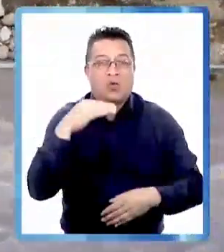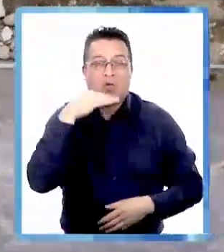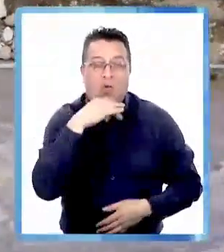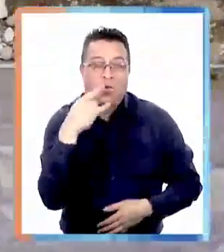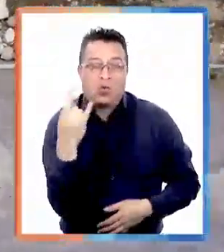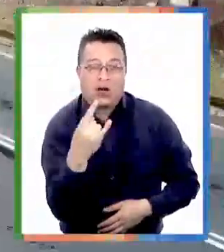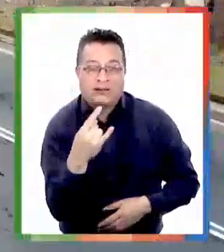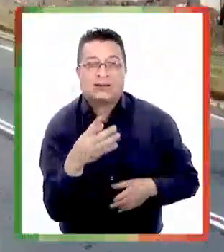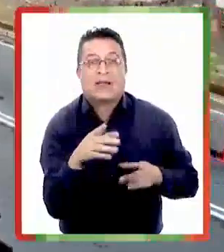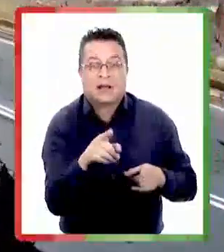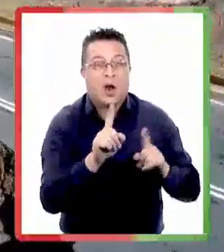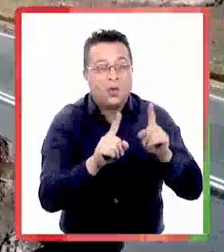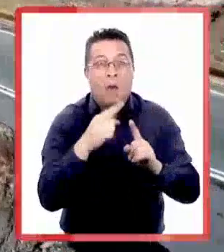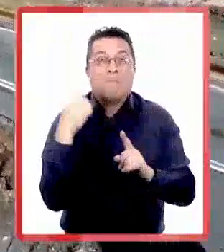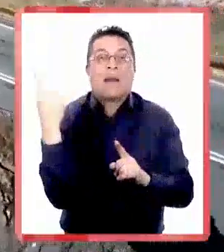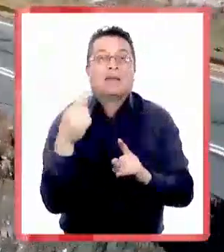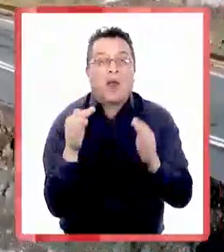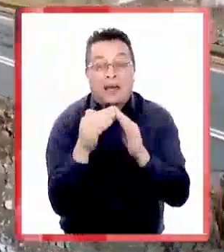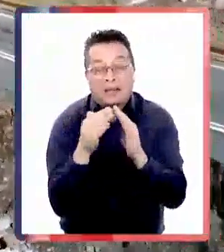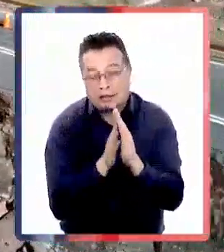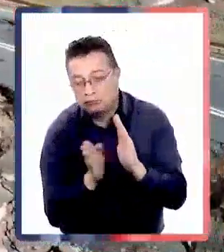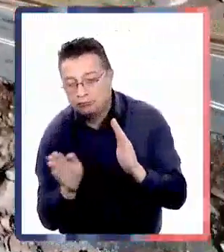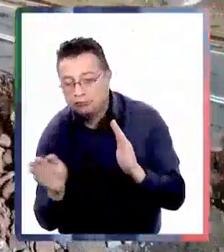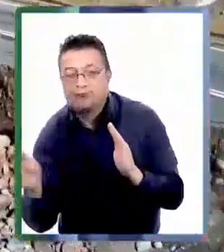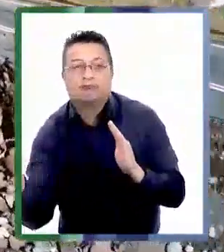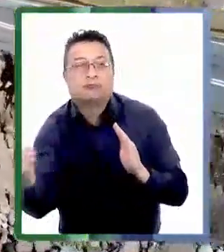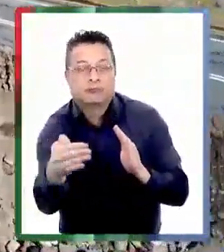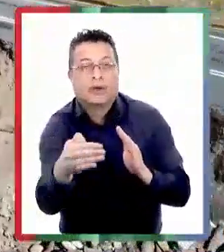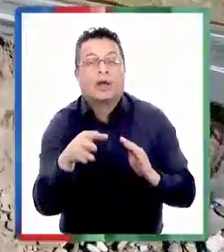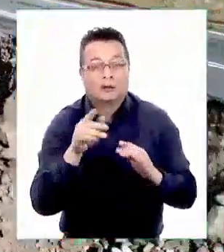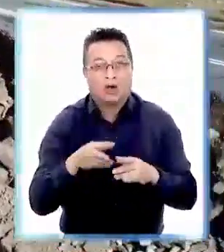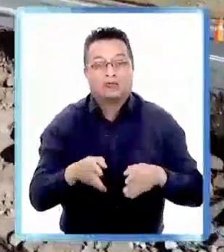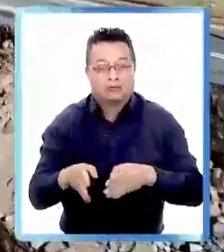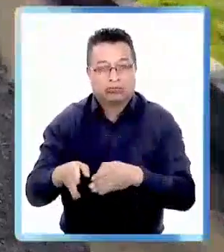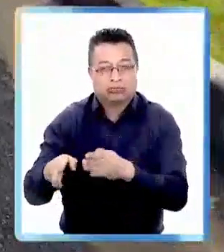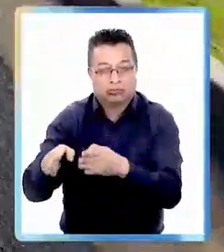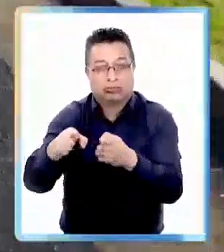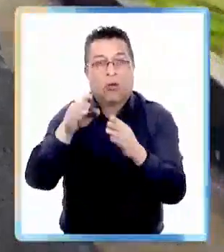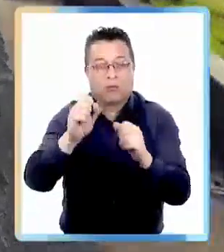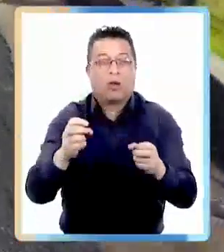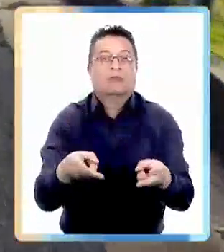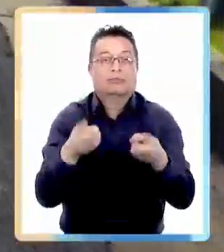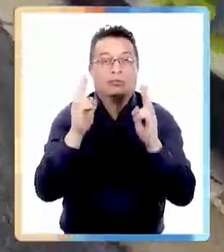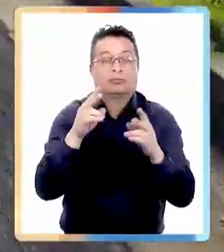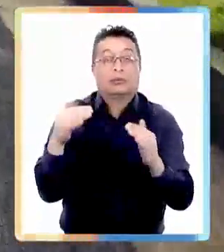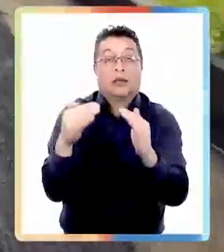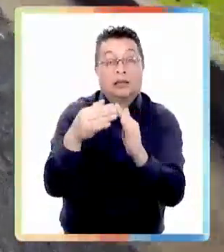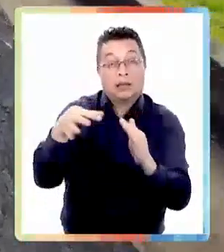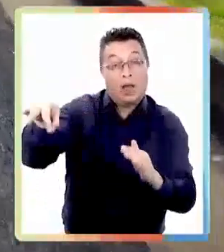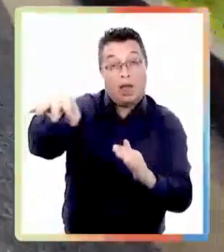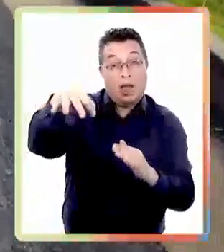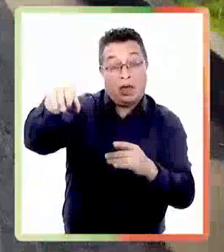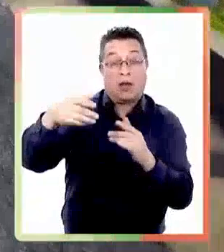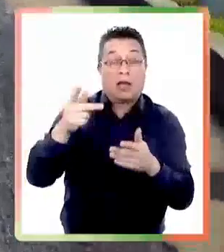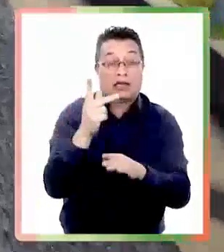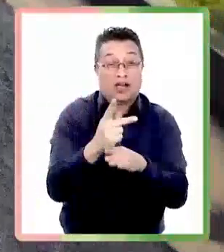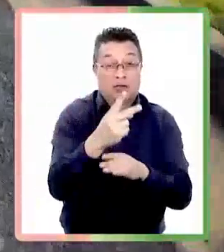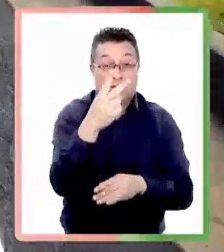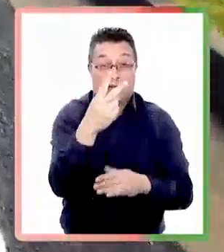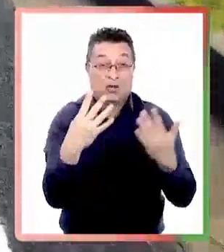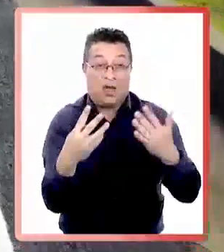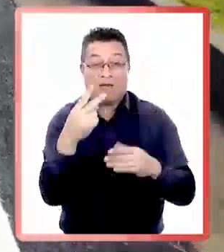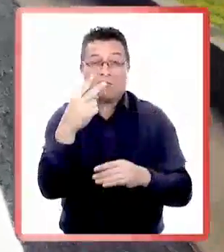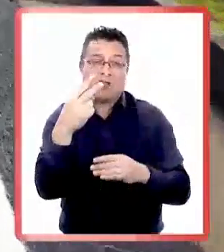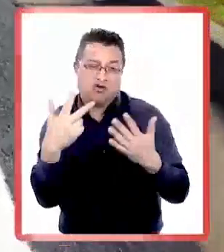propiedades particulares verdaderas huellas de camino que permiten a quienes están aislados entre el kilómetro 29 y 28 poder